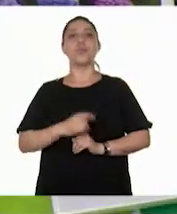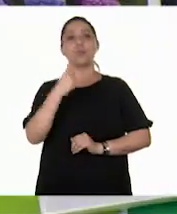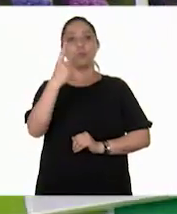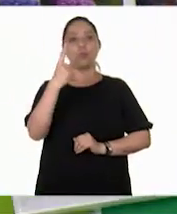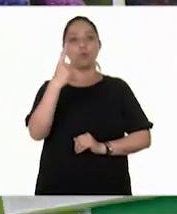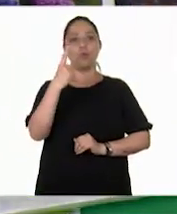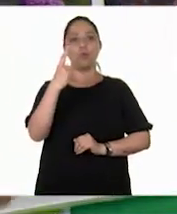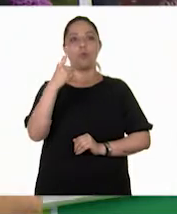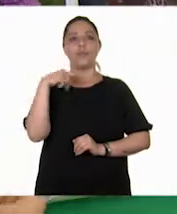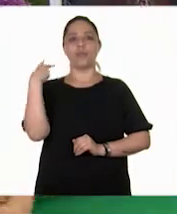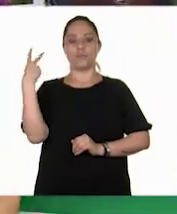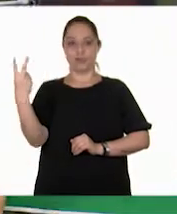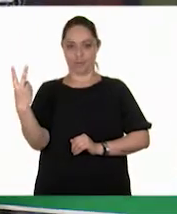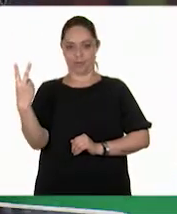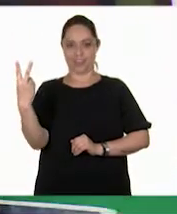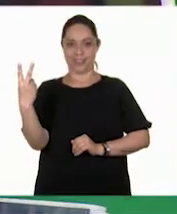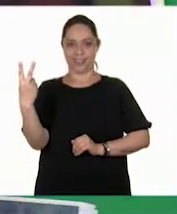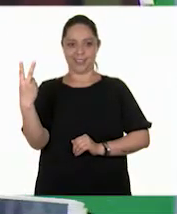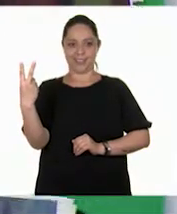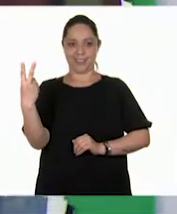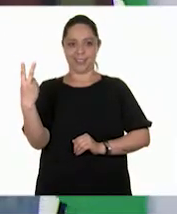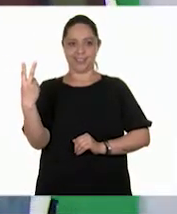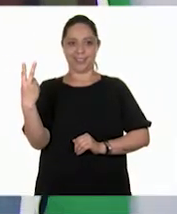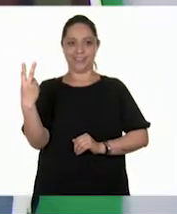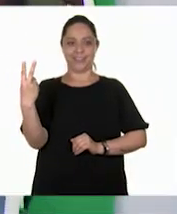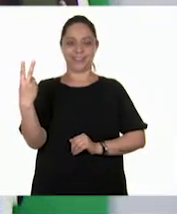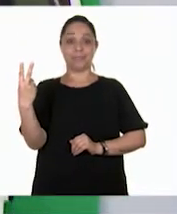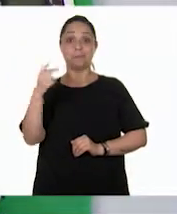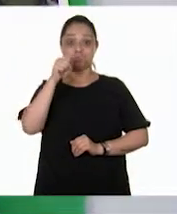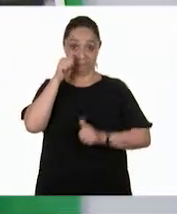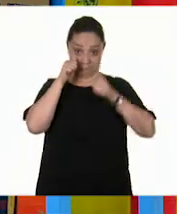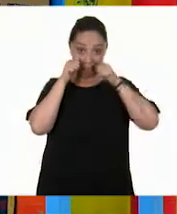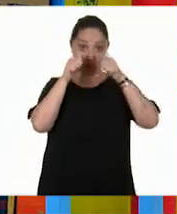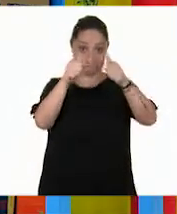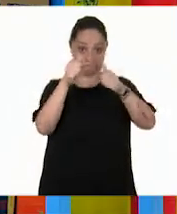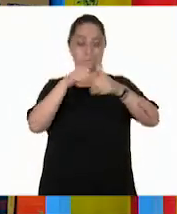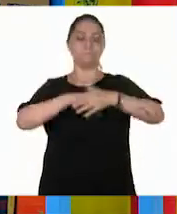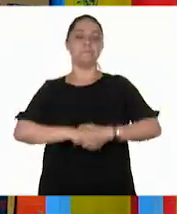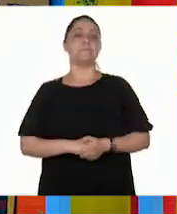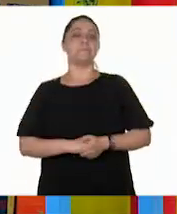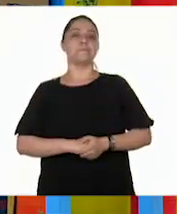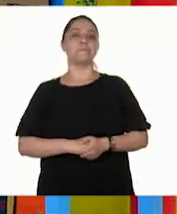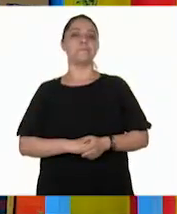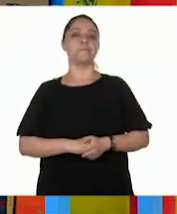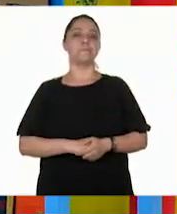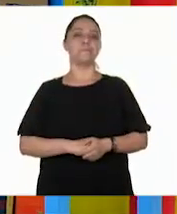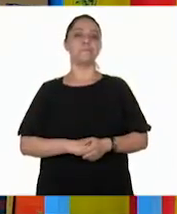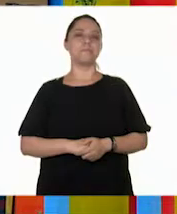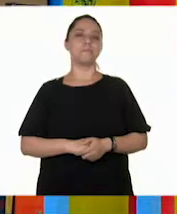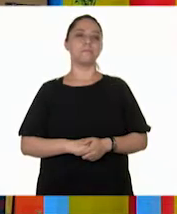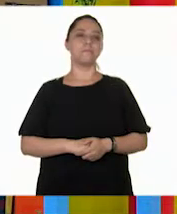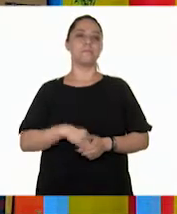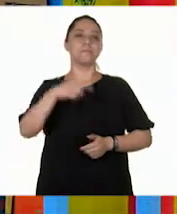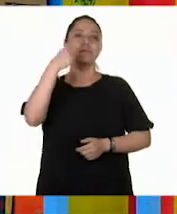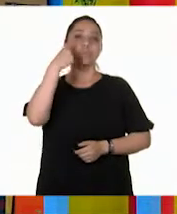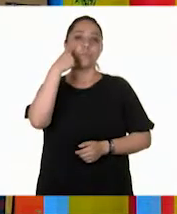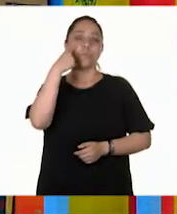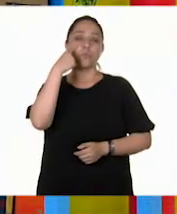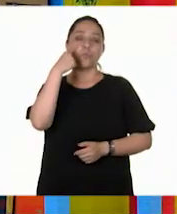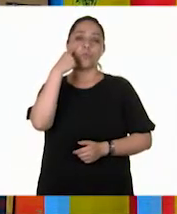uno. Y avanzo dos. Atento. ¿Qué características tienen los